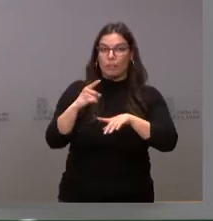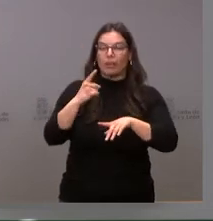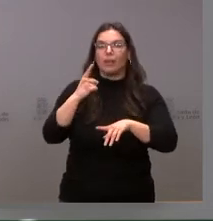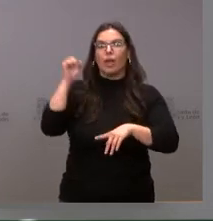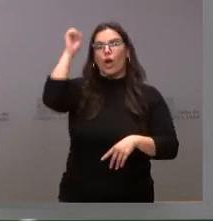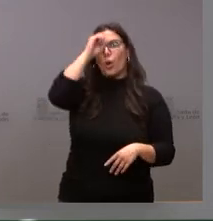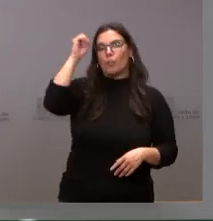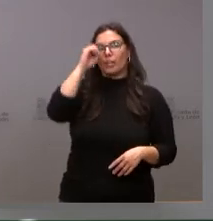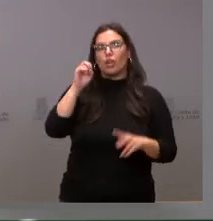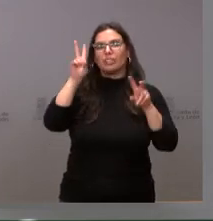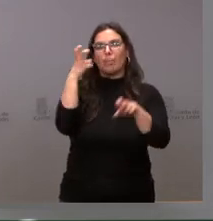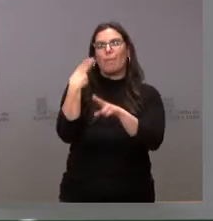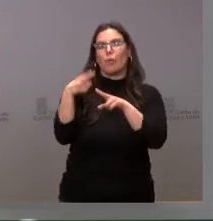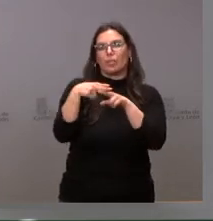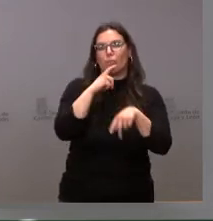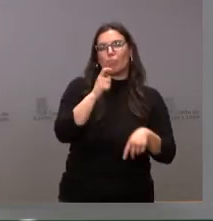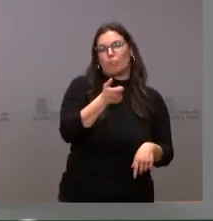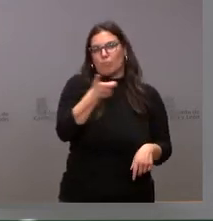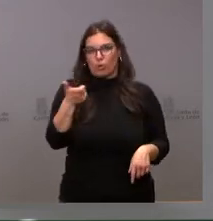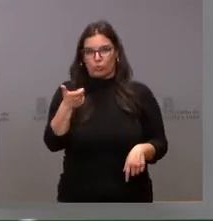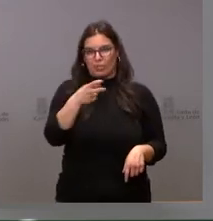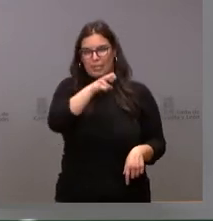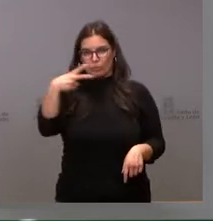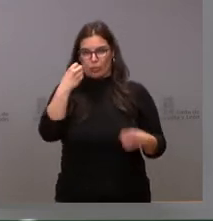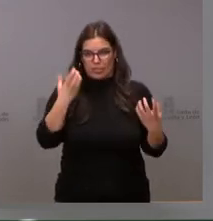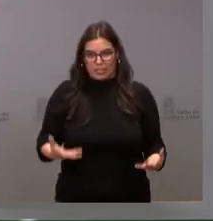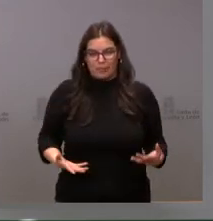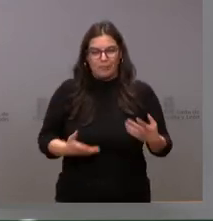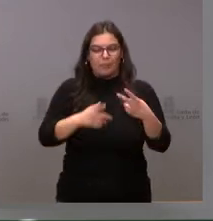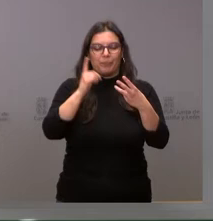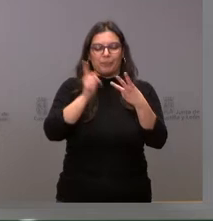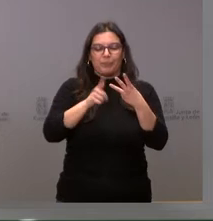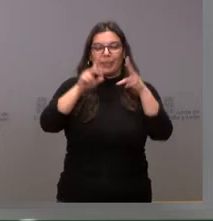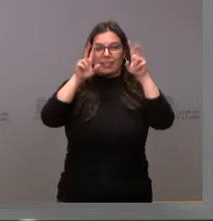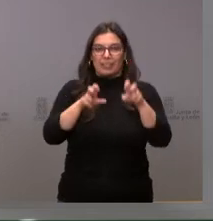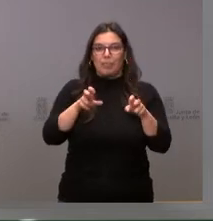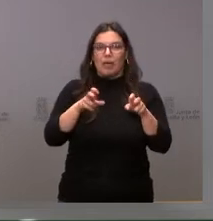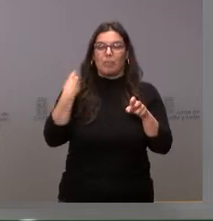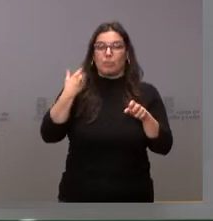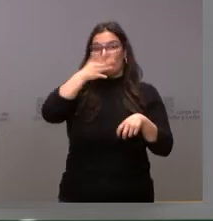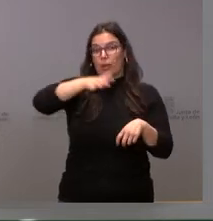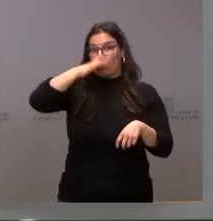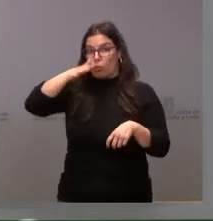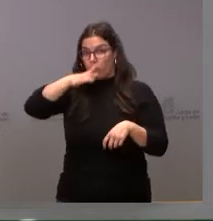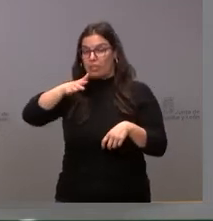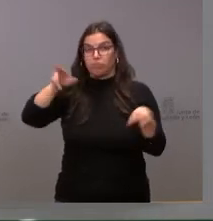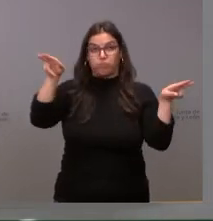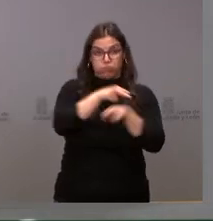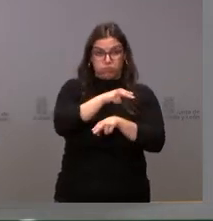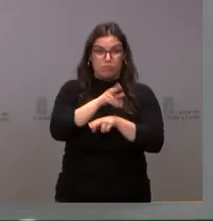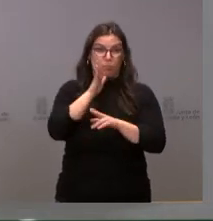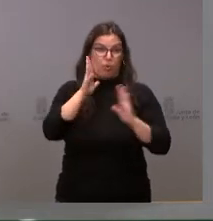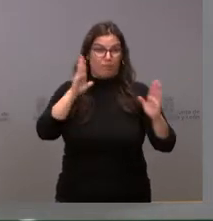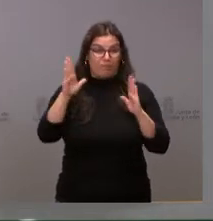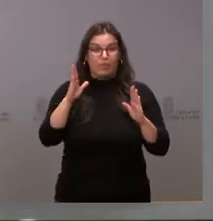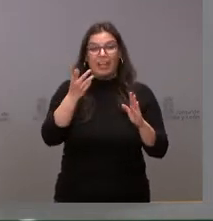de vista político, un poco los resultados. Luego, el expediente de las denuncias, quería saber si nos puede